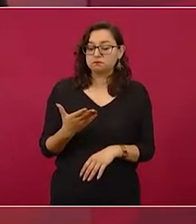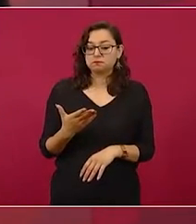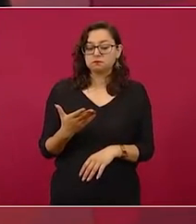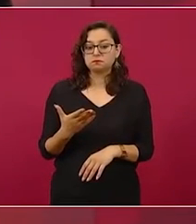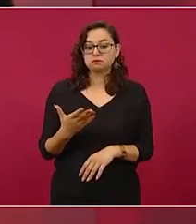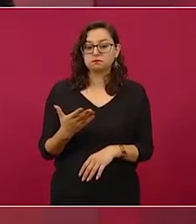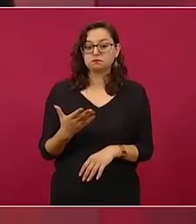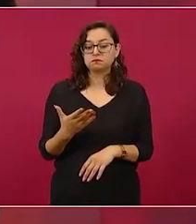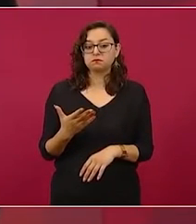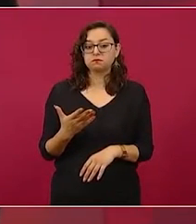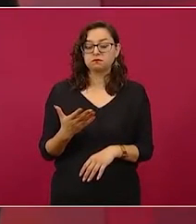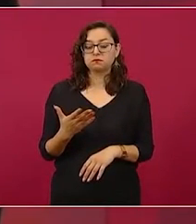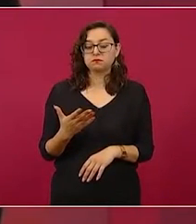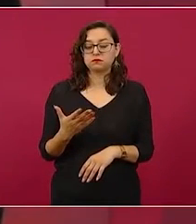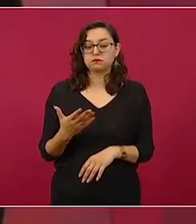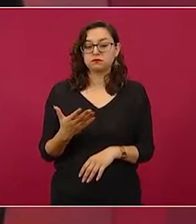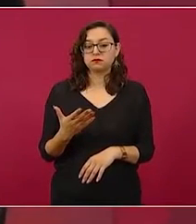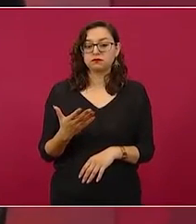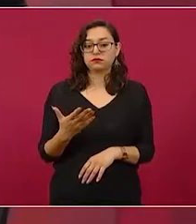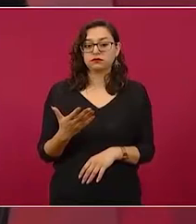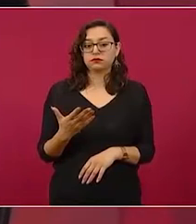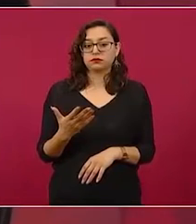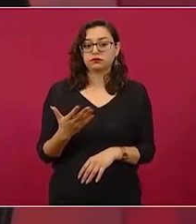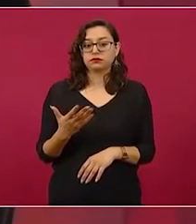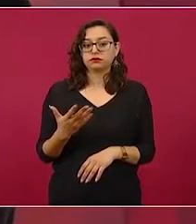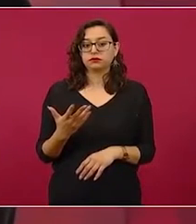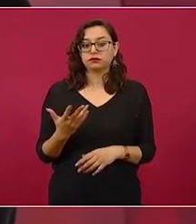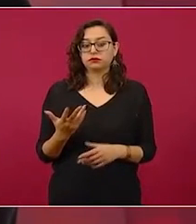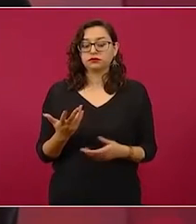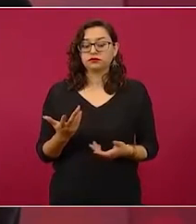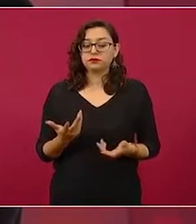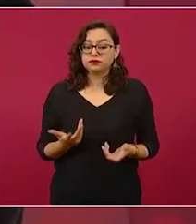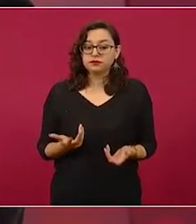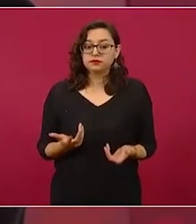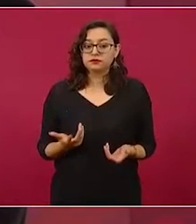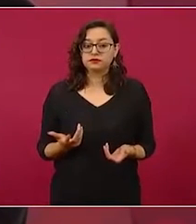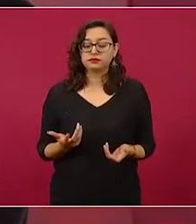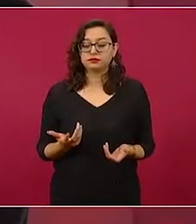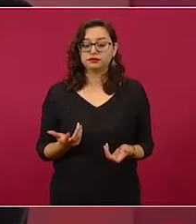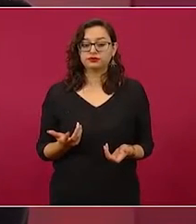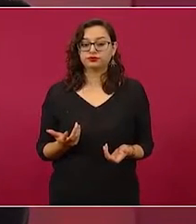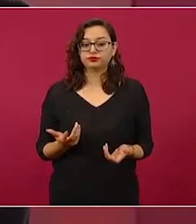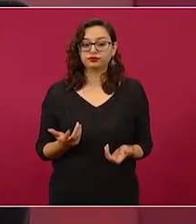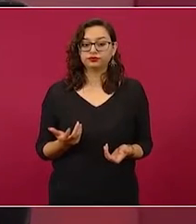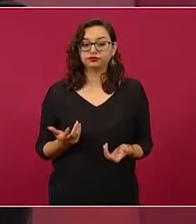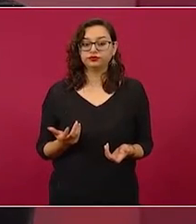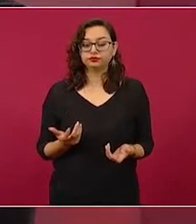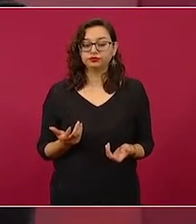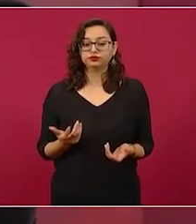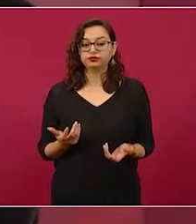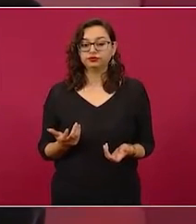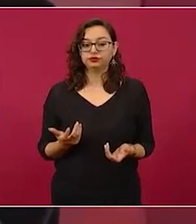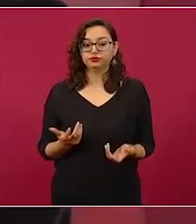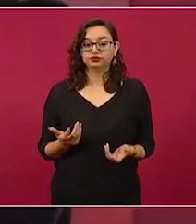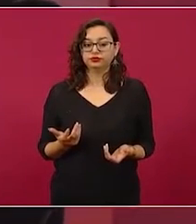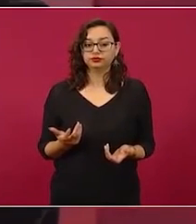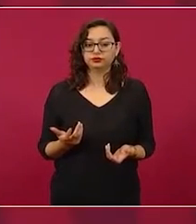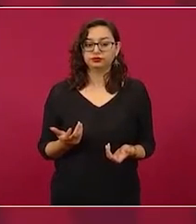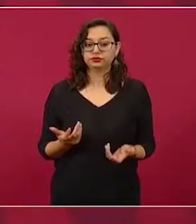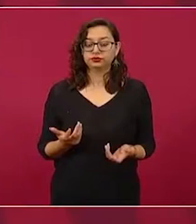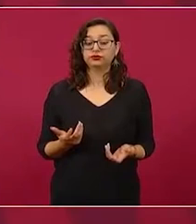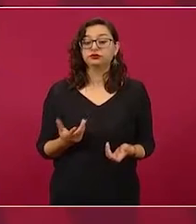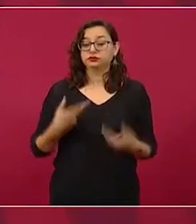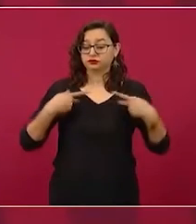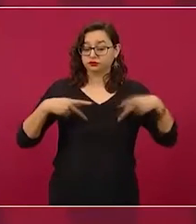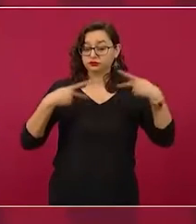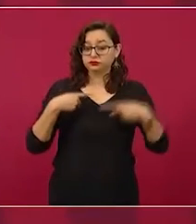no aumenta el número